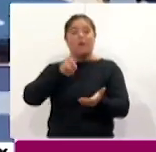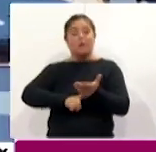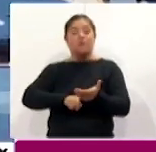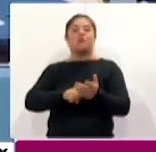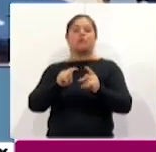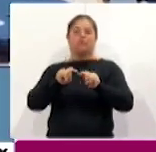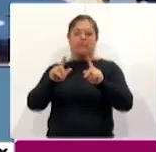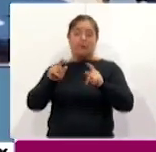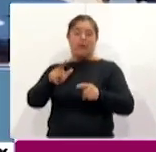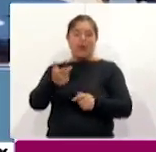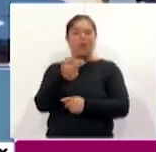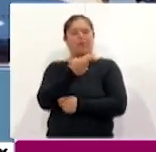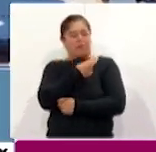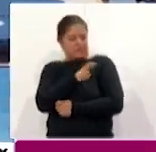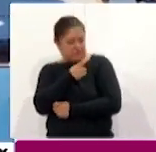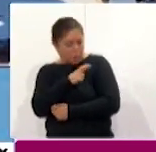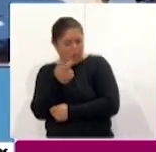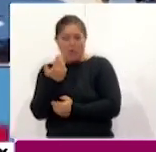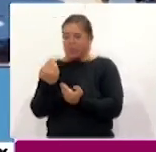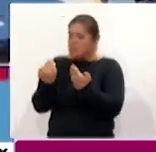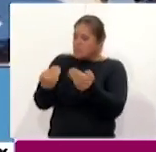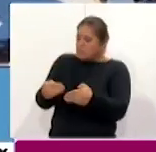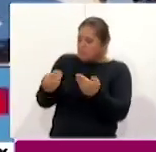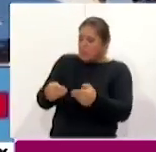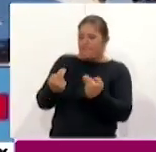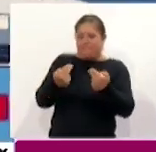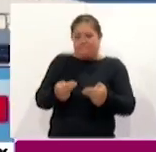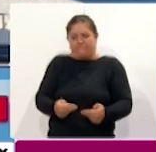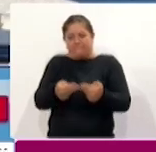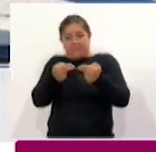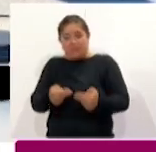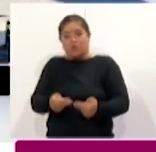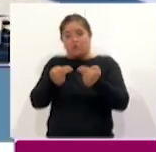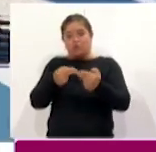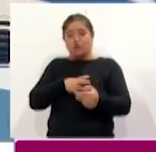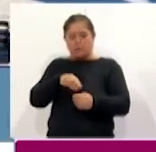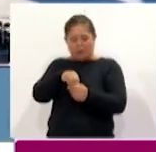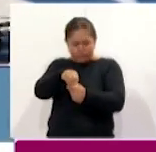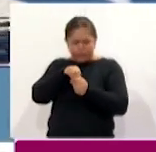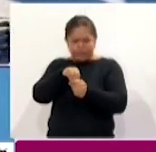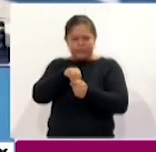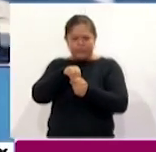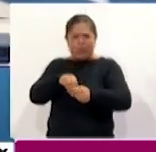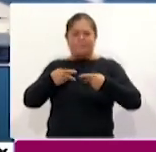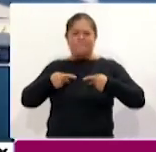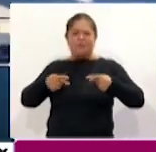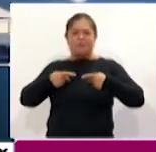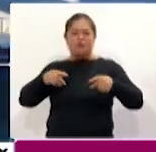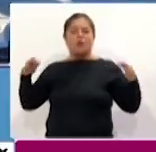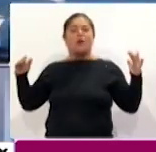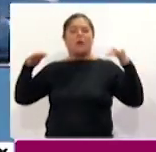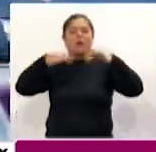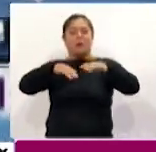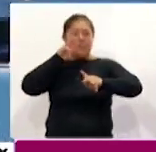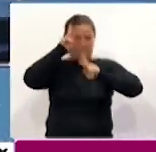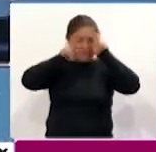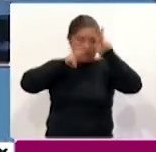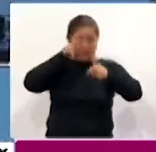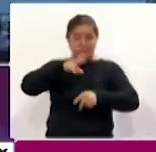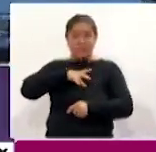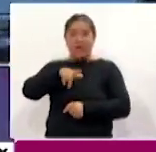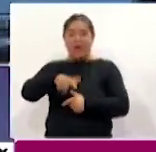restaurantes, los comercios, se llenan de mucha gente que va a visitarlos y que les deja una